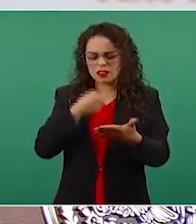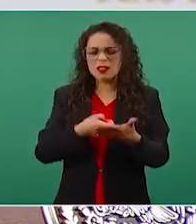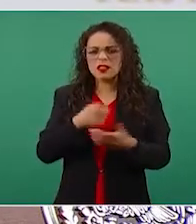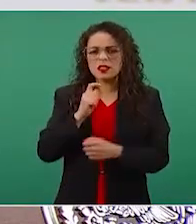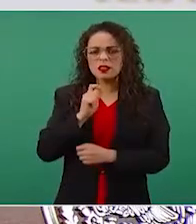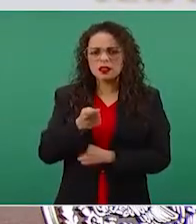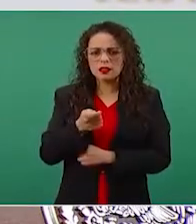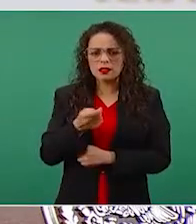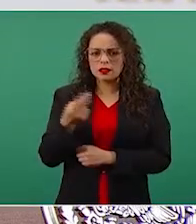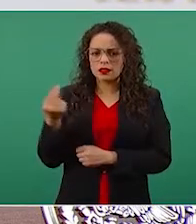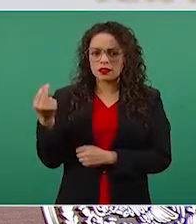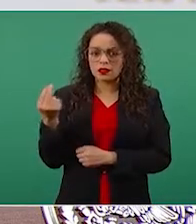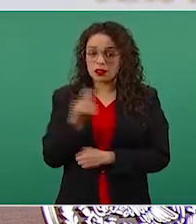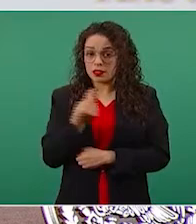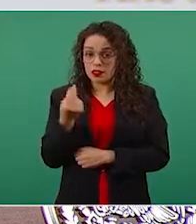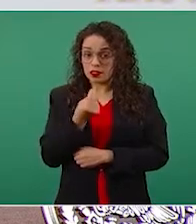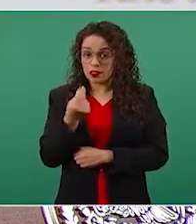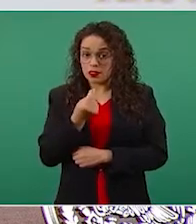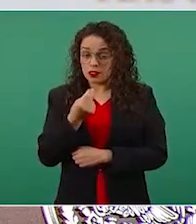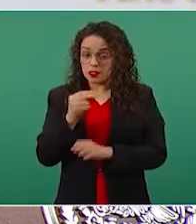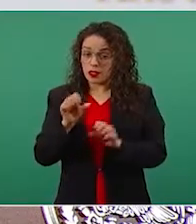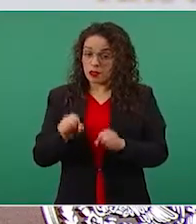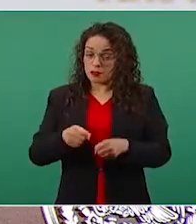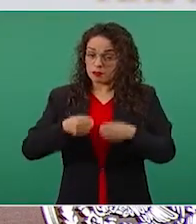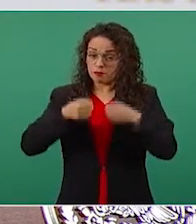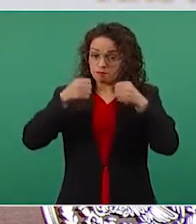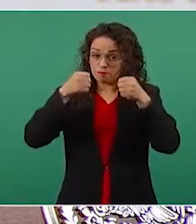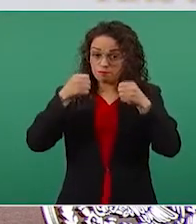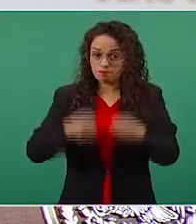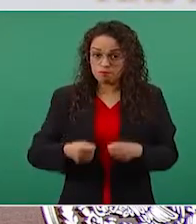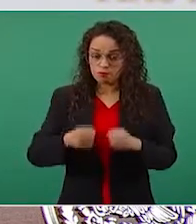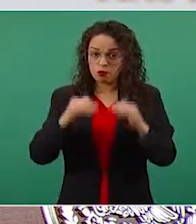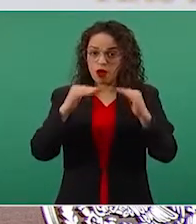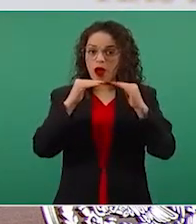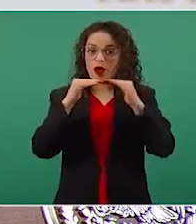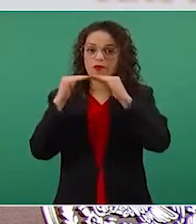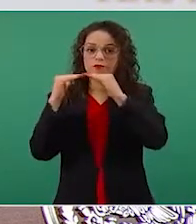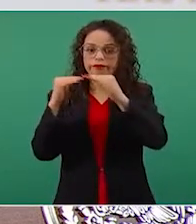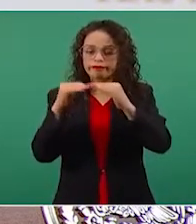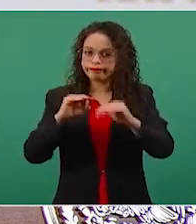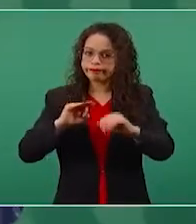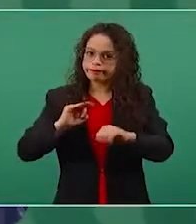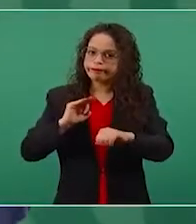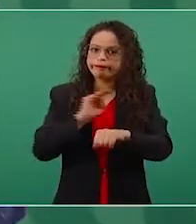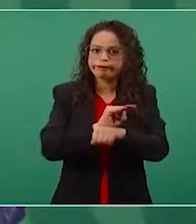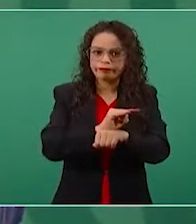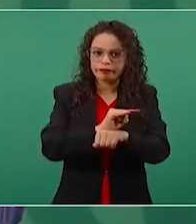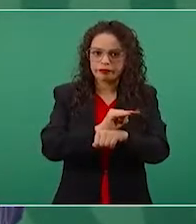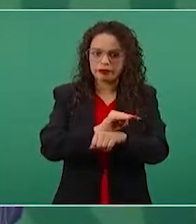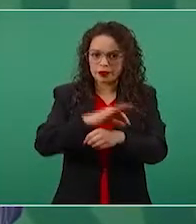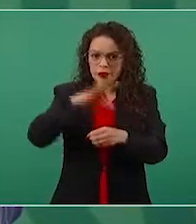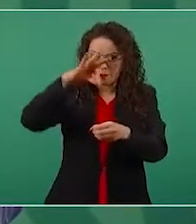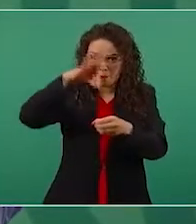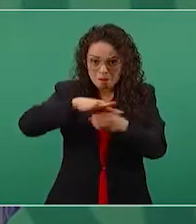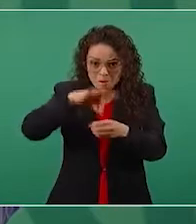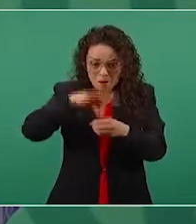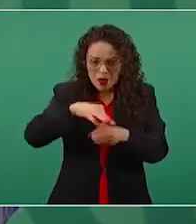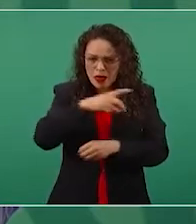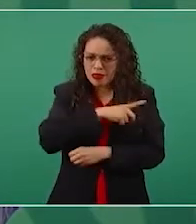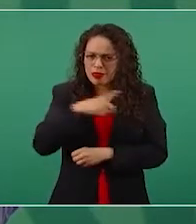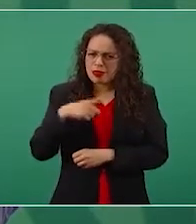que se garantizara la democracia, que las elecciones fuesen limpias y libres,